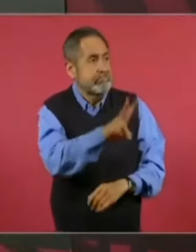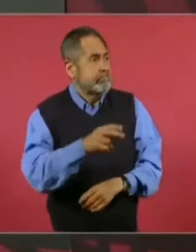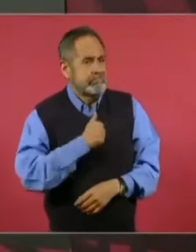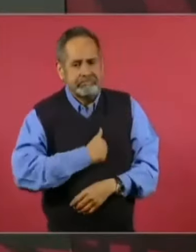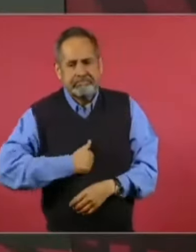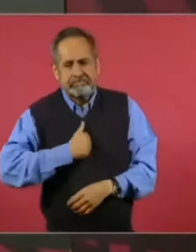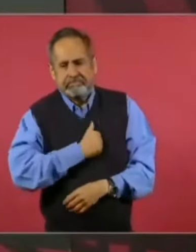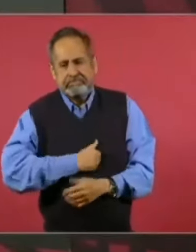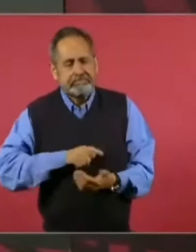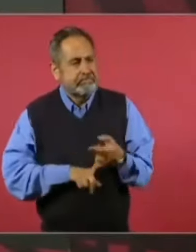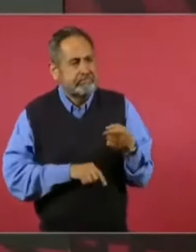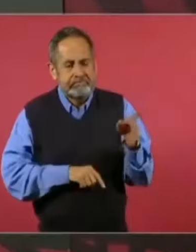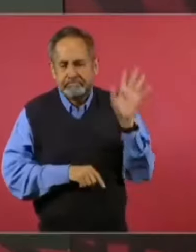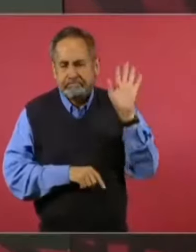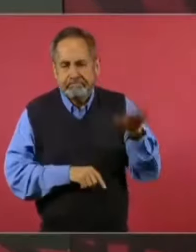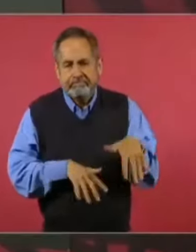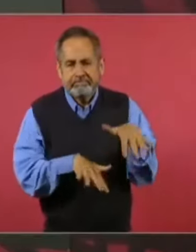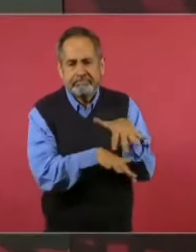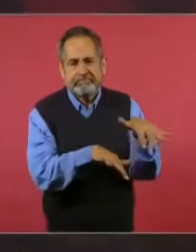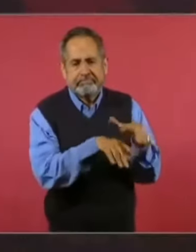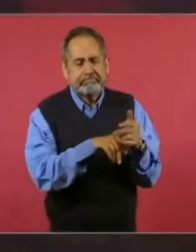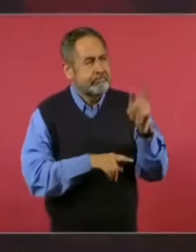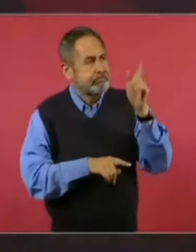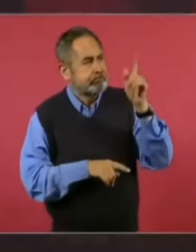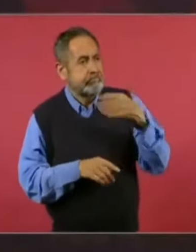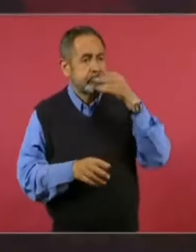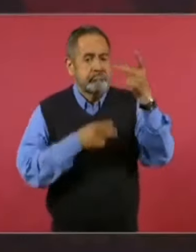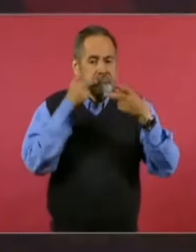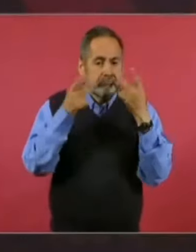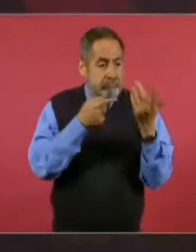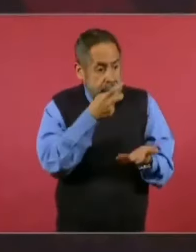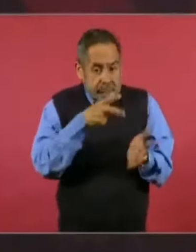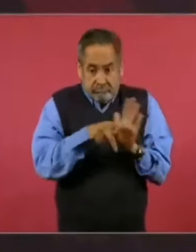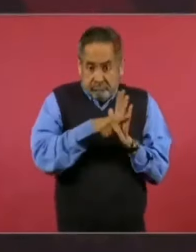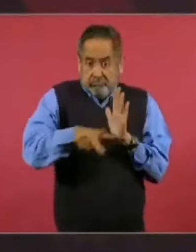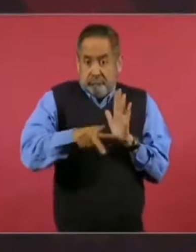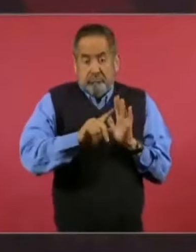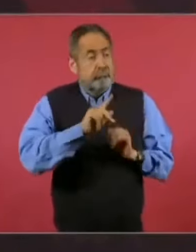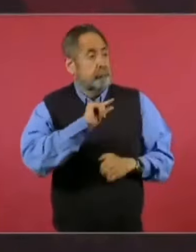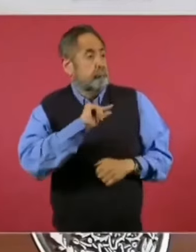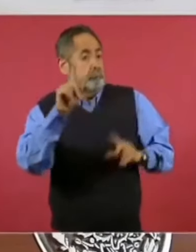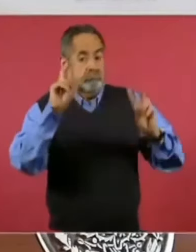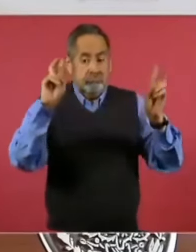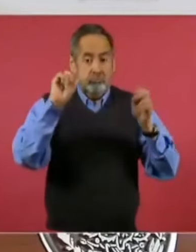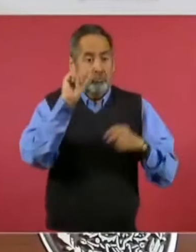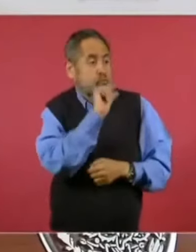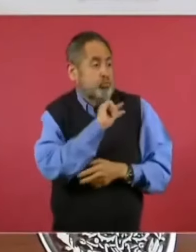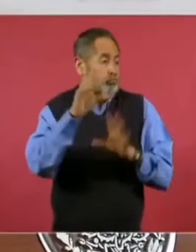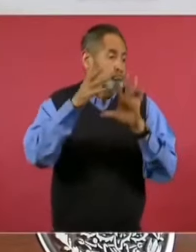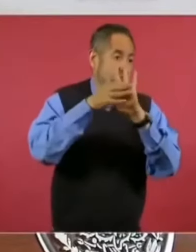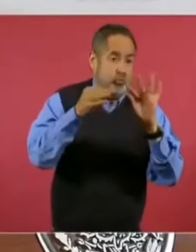que esos periódicos que supuestamente